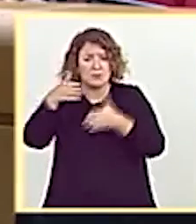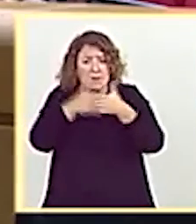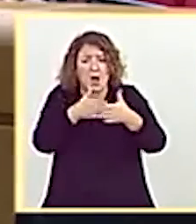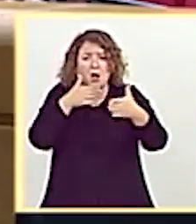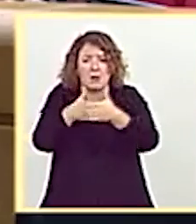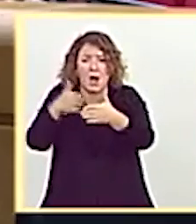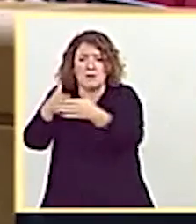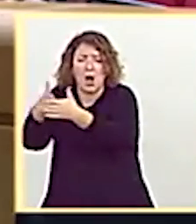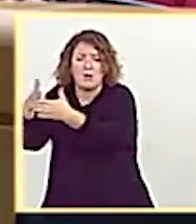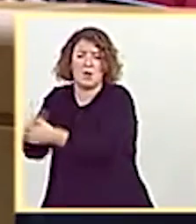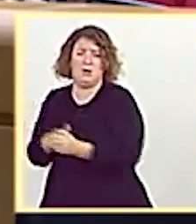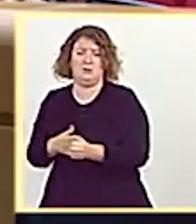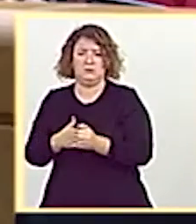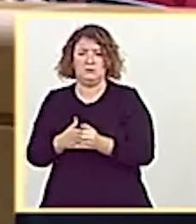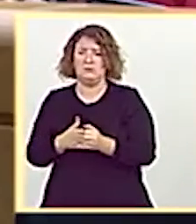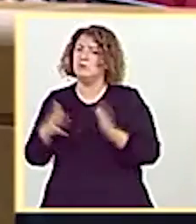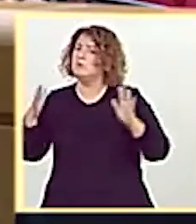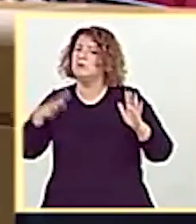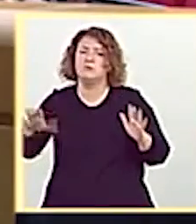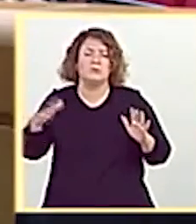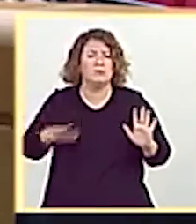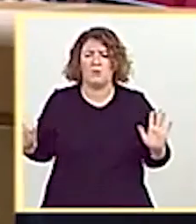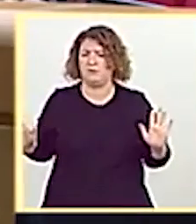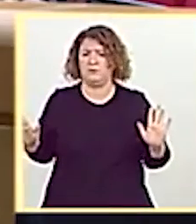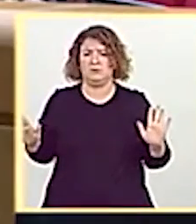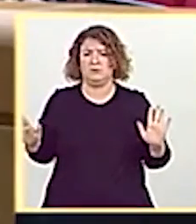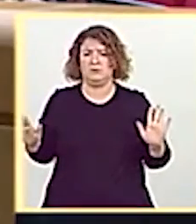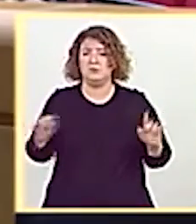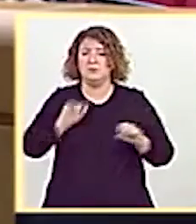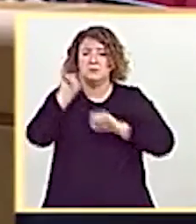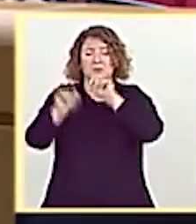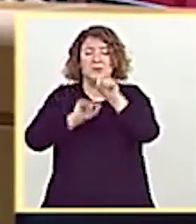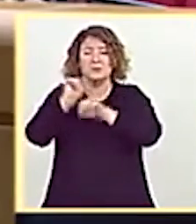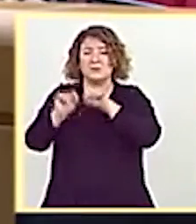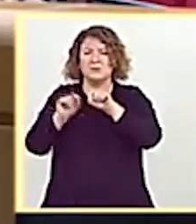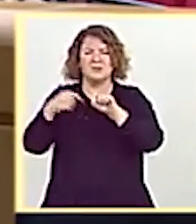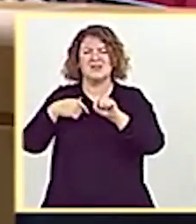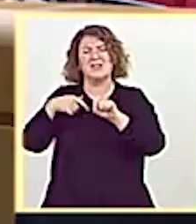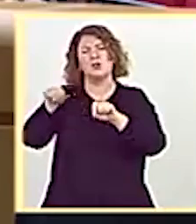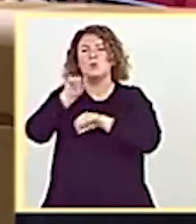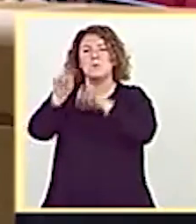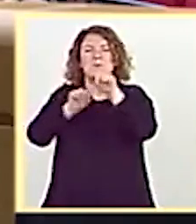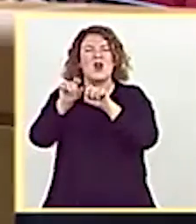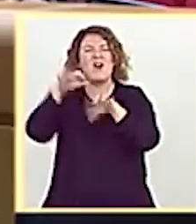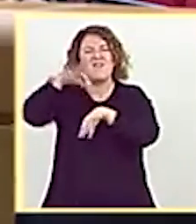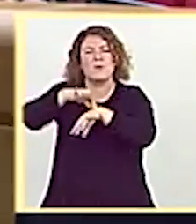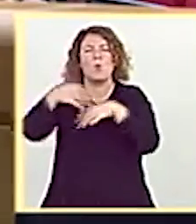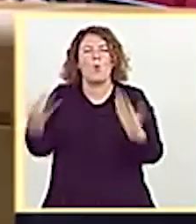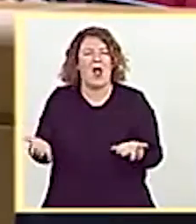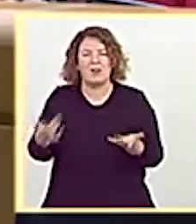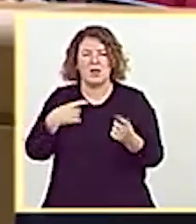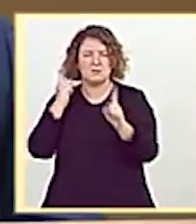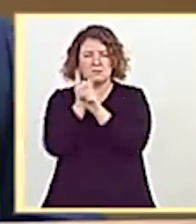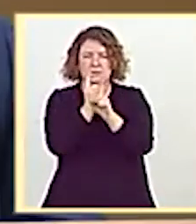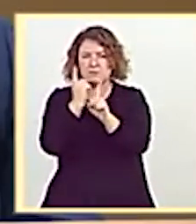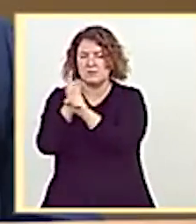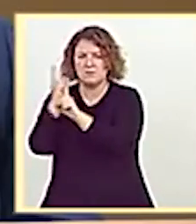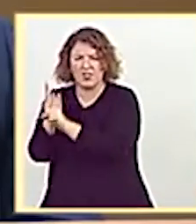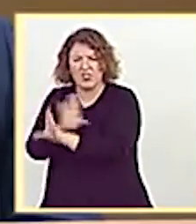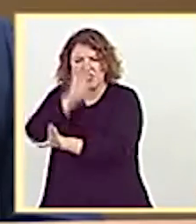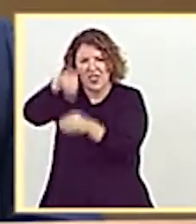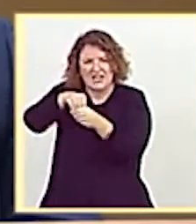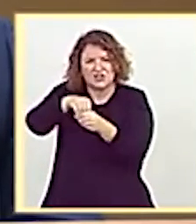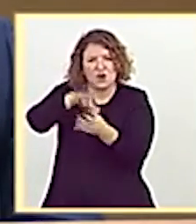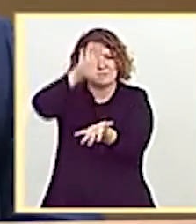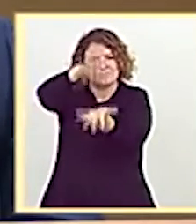pregunto, cierren las puertas, no dejen que el virus del frentismo entre en sus sitios, entre en sus sedes,